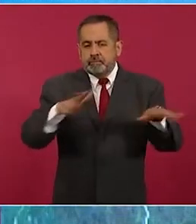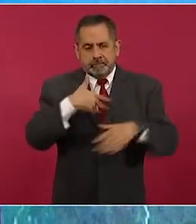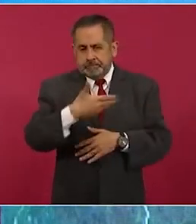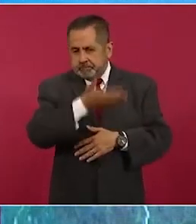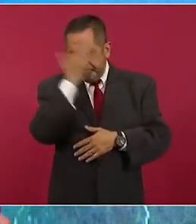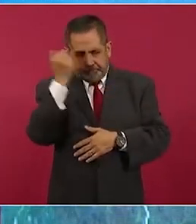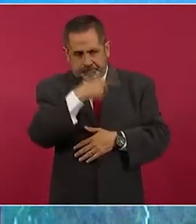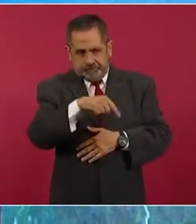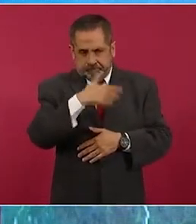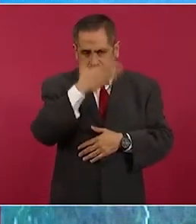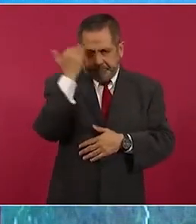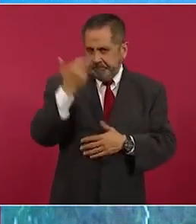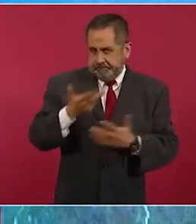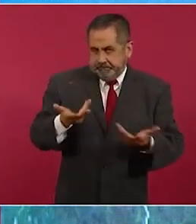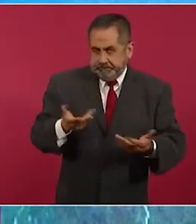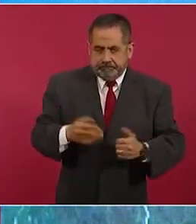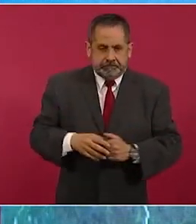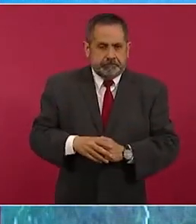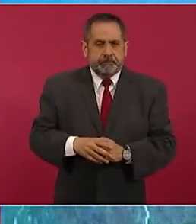¿sí?